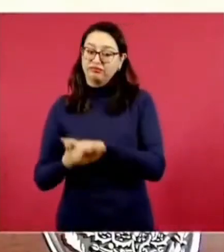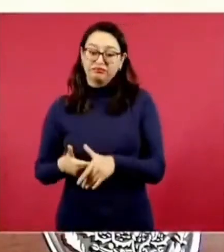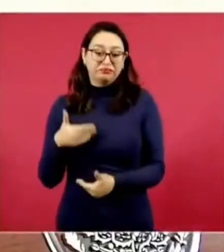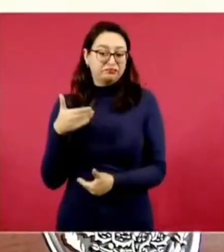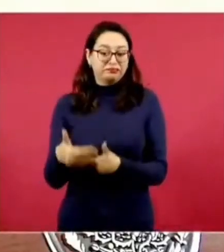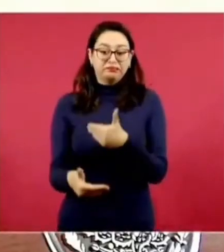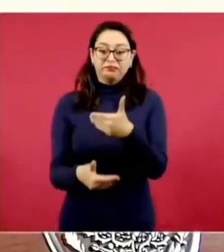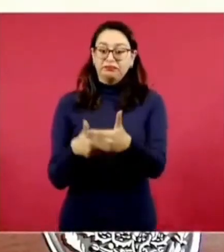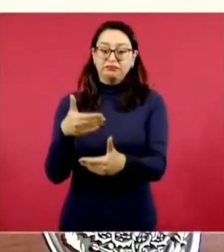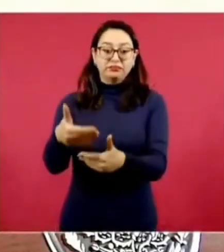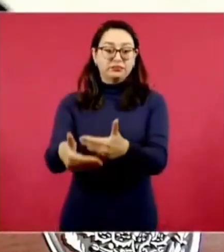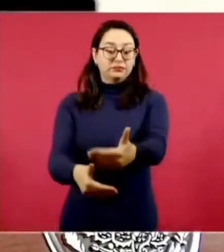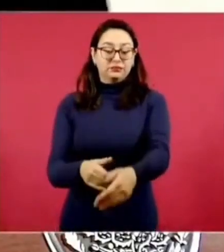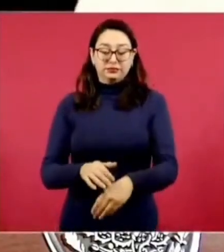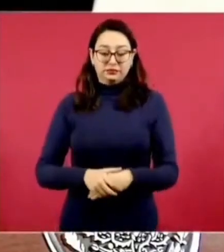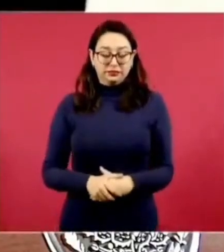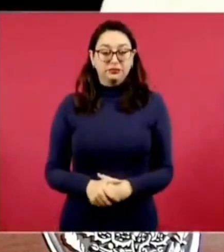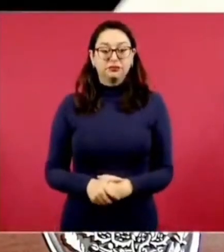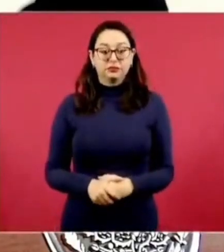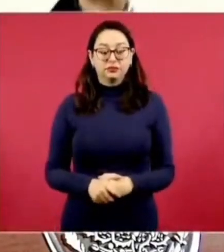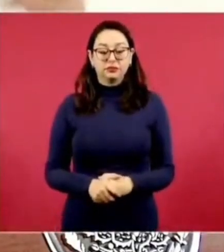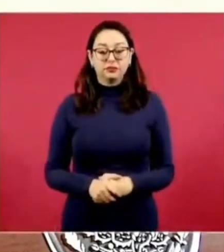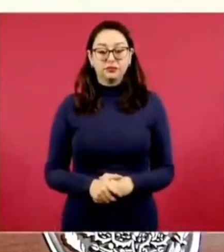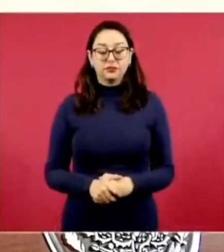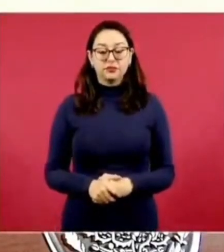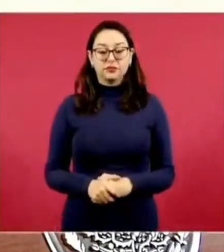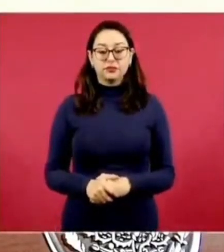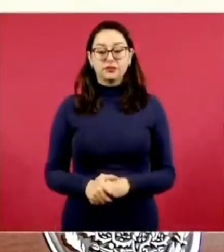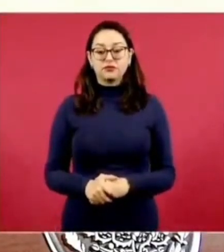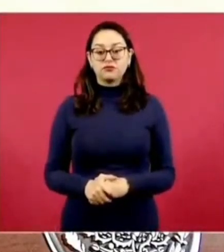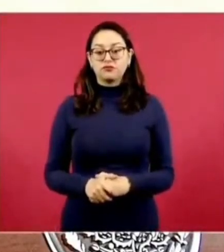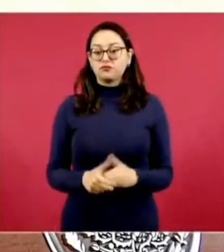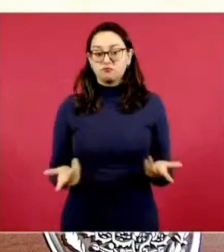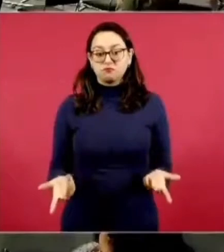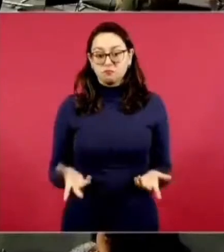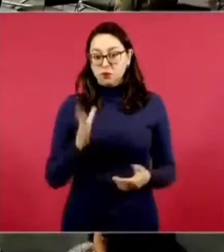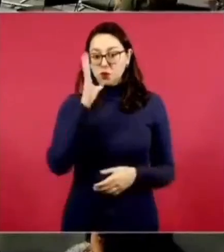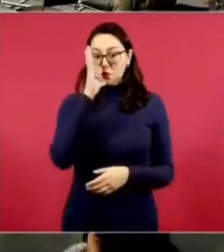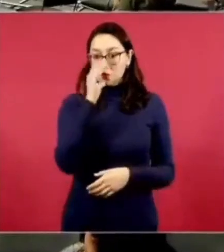un proceso de transformación y no se va a detener